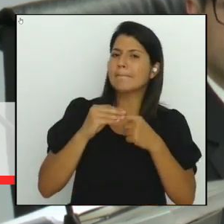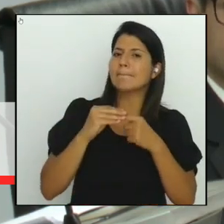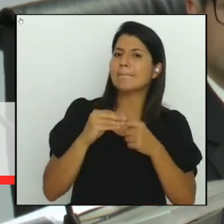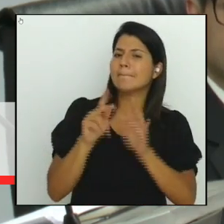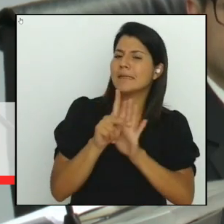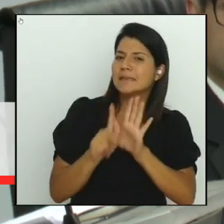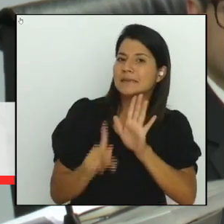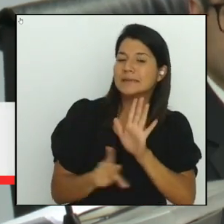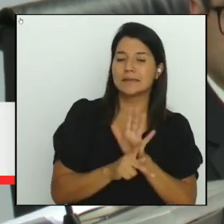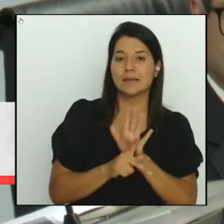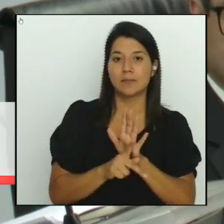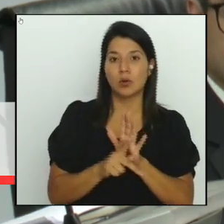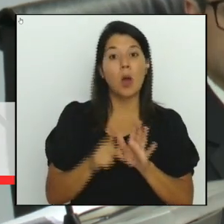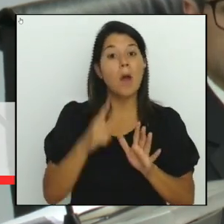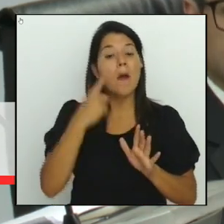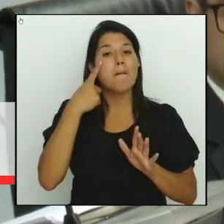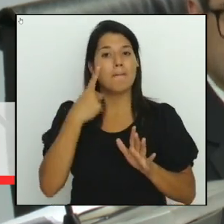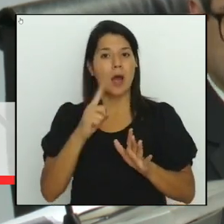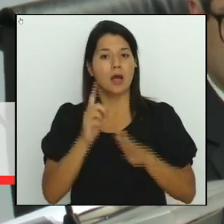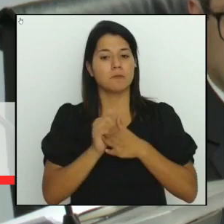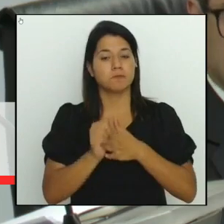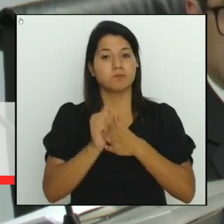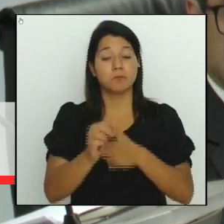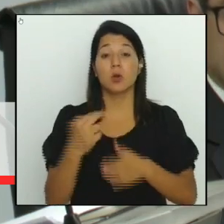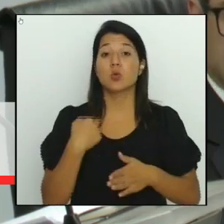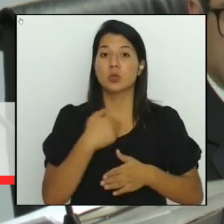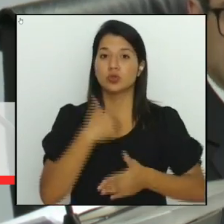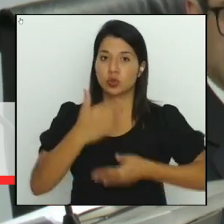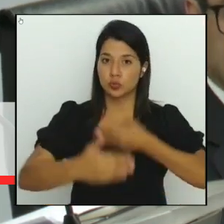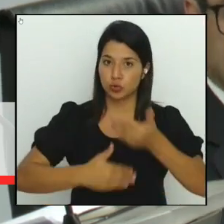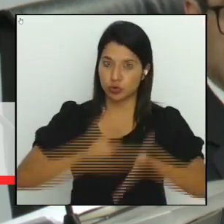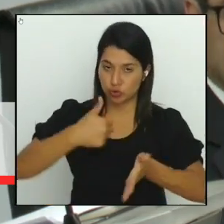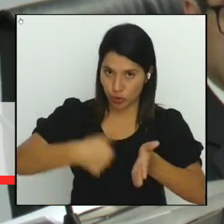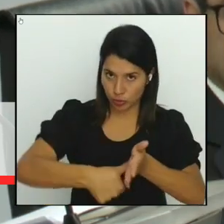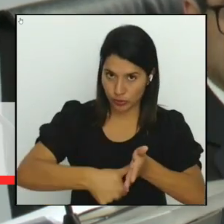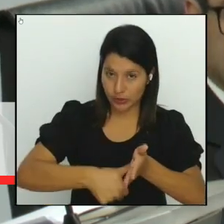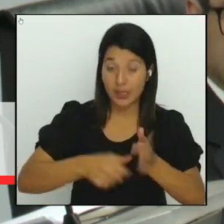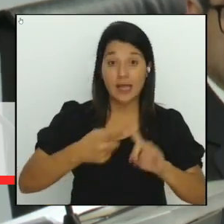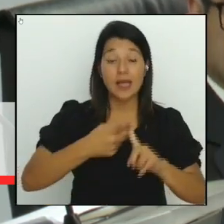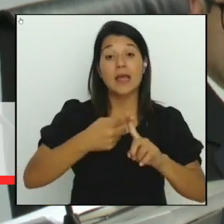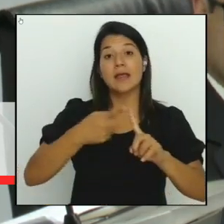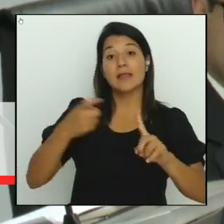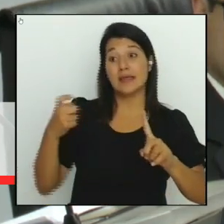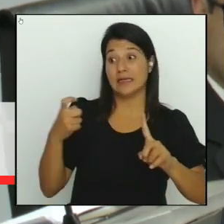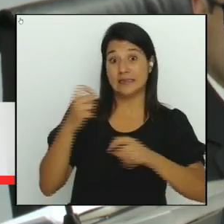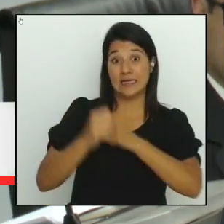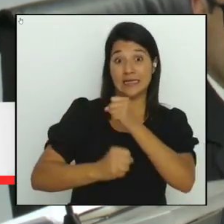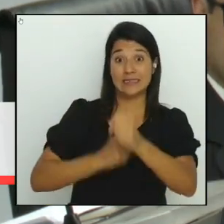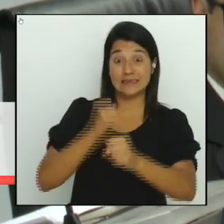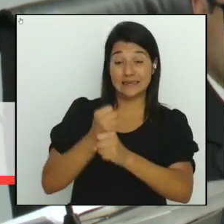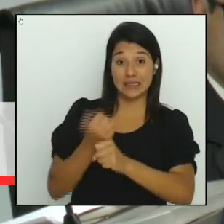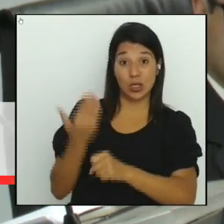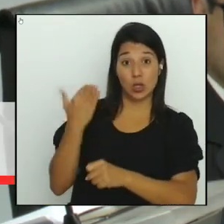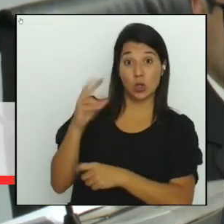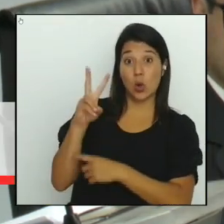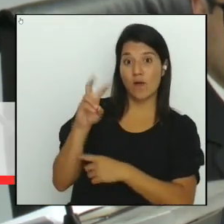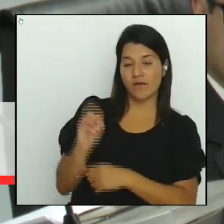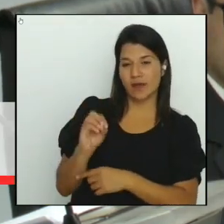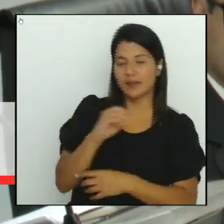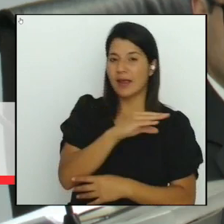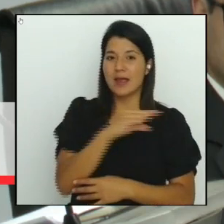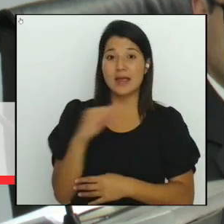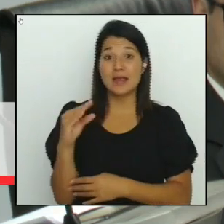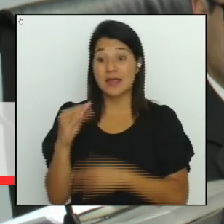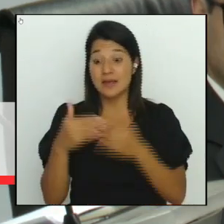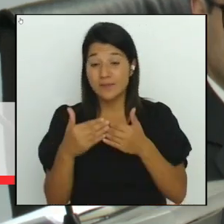rigen nuestros procesos electorales. Desde los albores del siglo XX y más aún a partir de los hechos